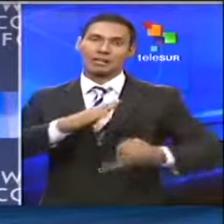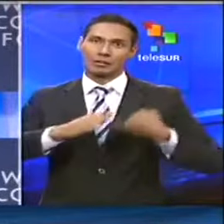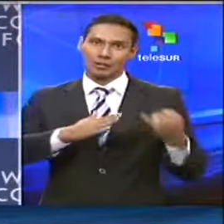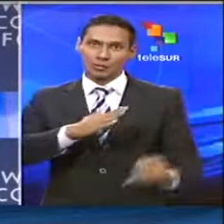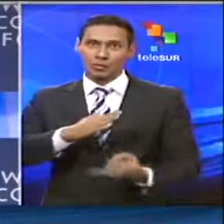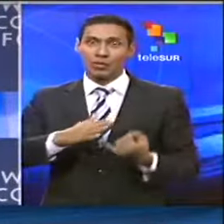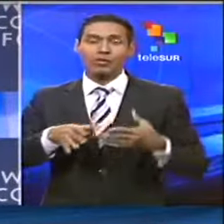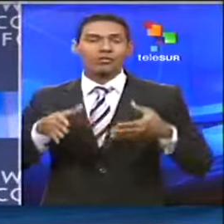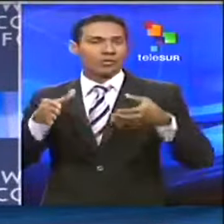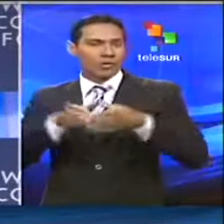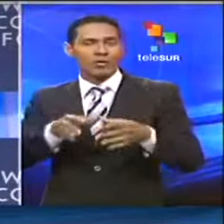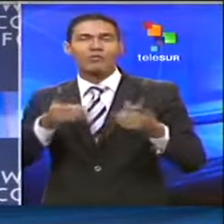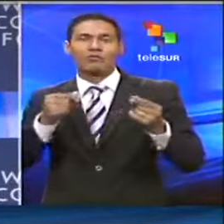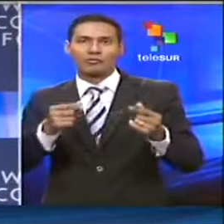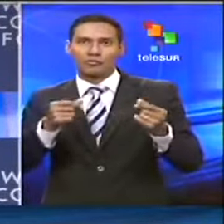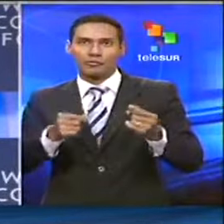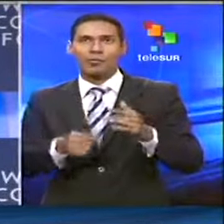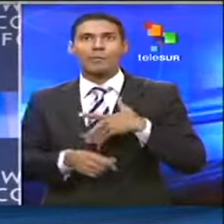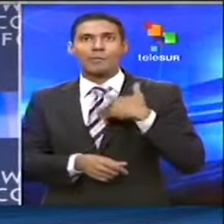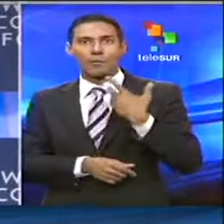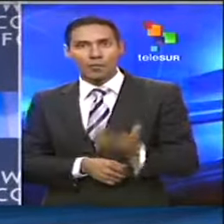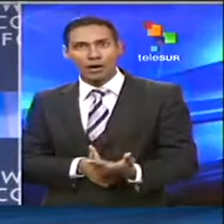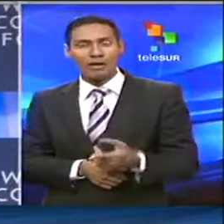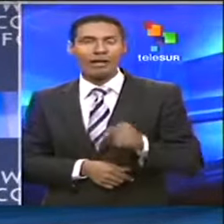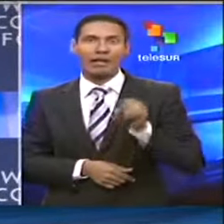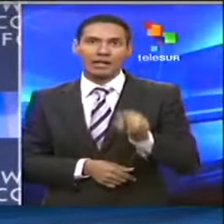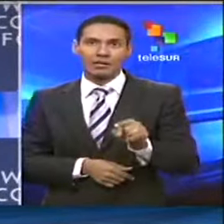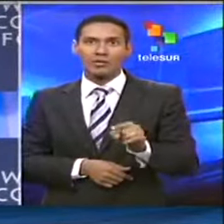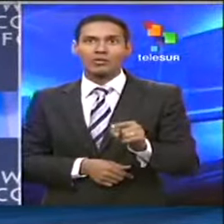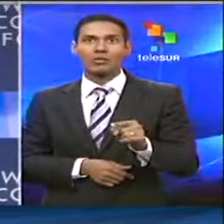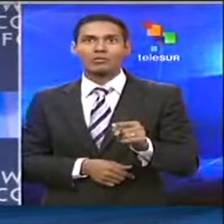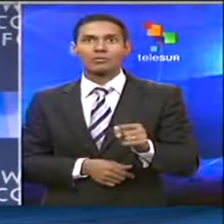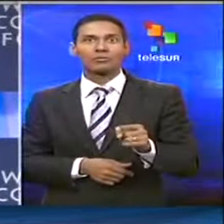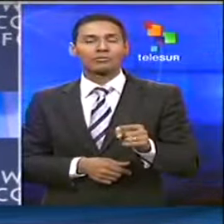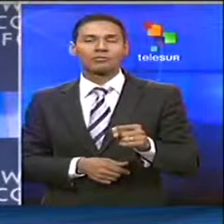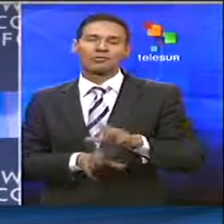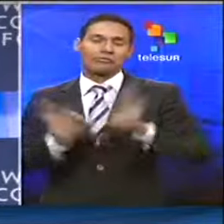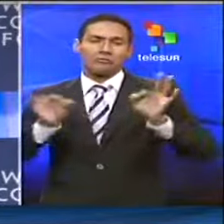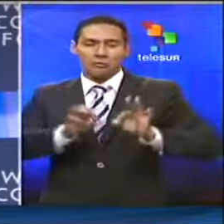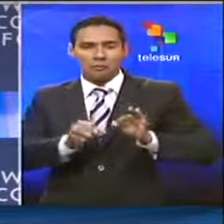del sector financiero para que puedan, con creatividad,